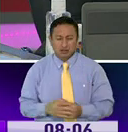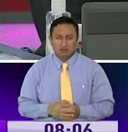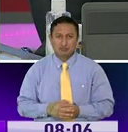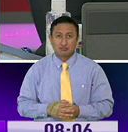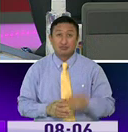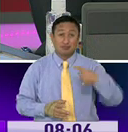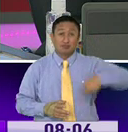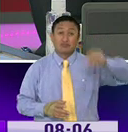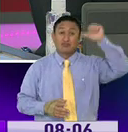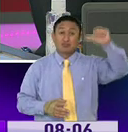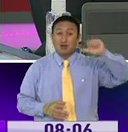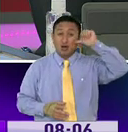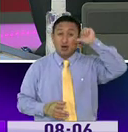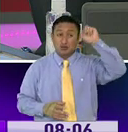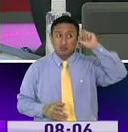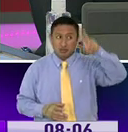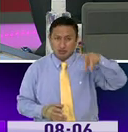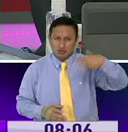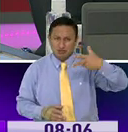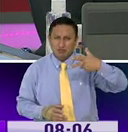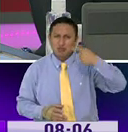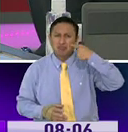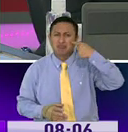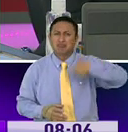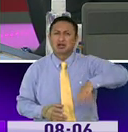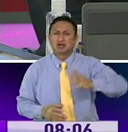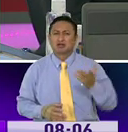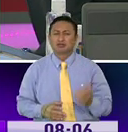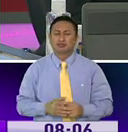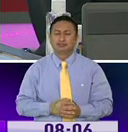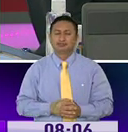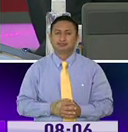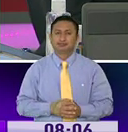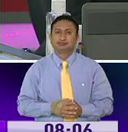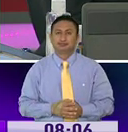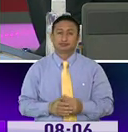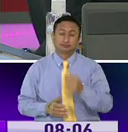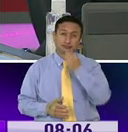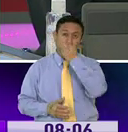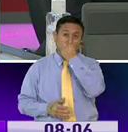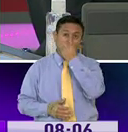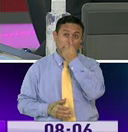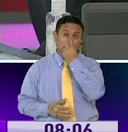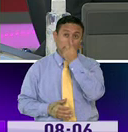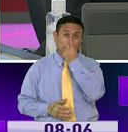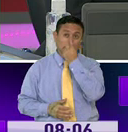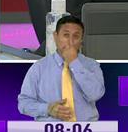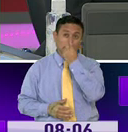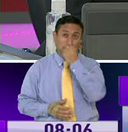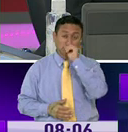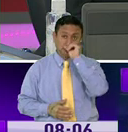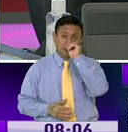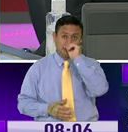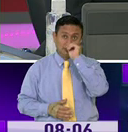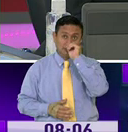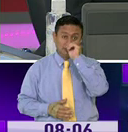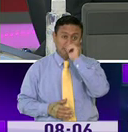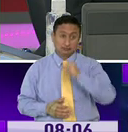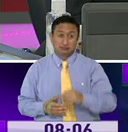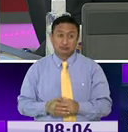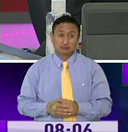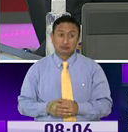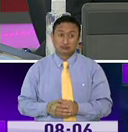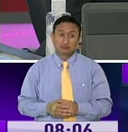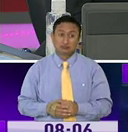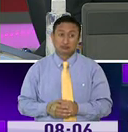de audios y videos falsos? ¿Qué buscan, finalmente? Bueno, en el primer caso que, bueno, uno de los primeros